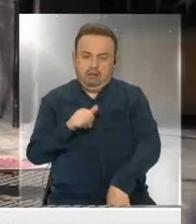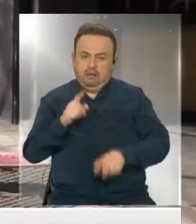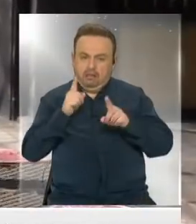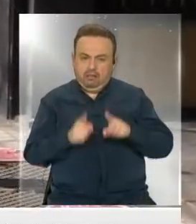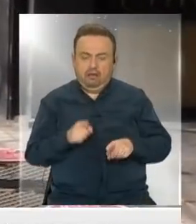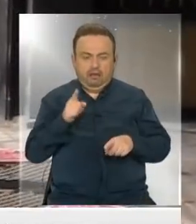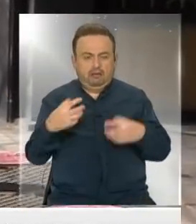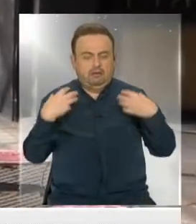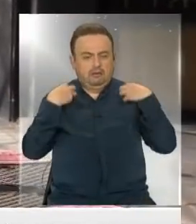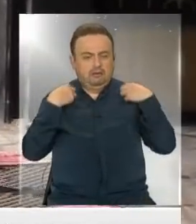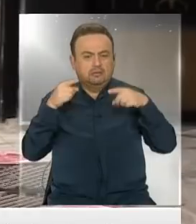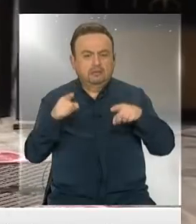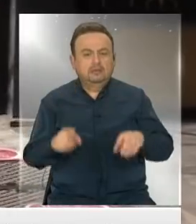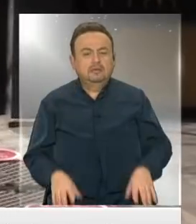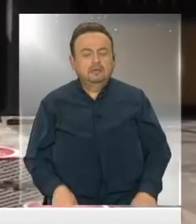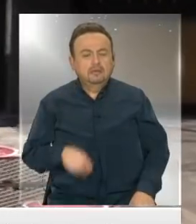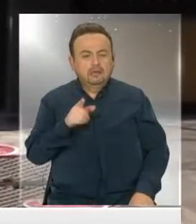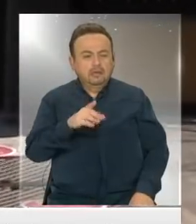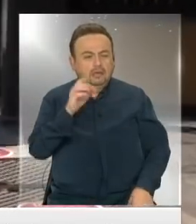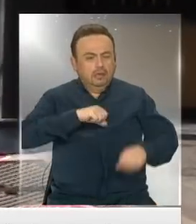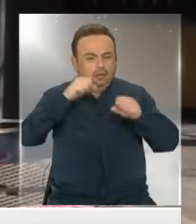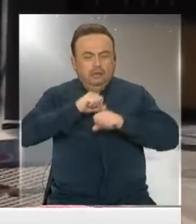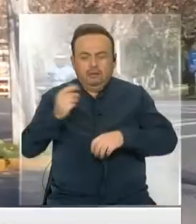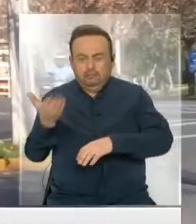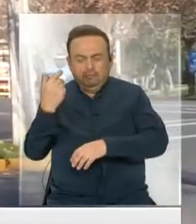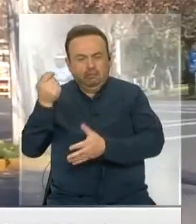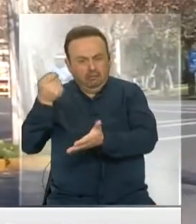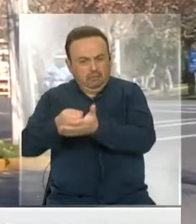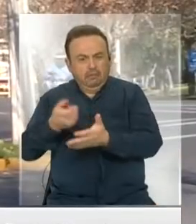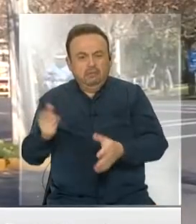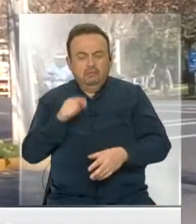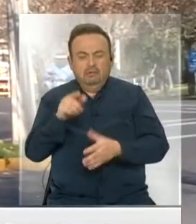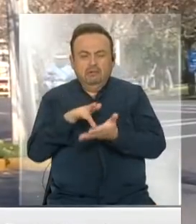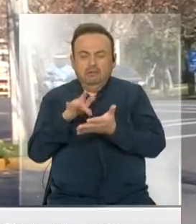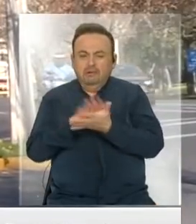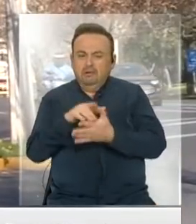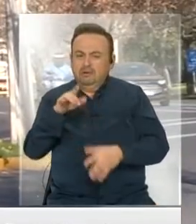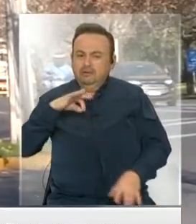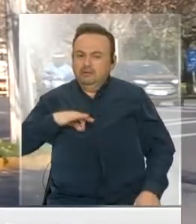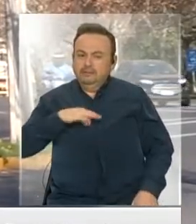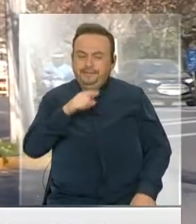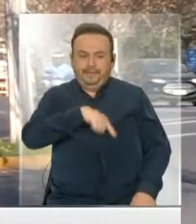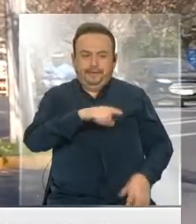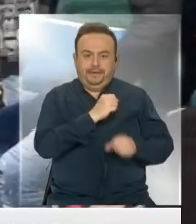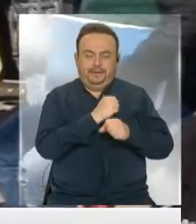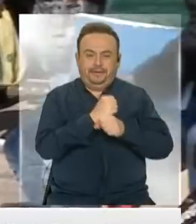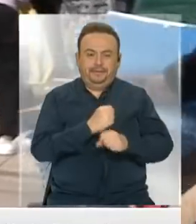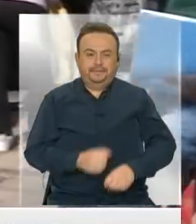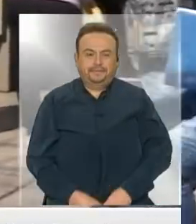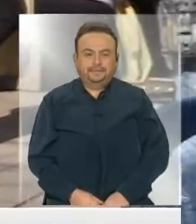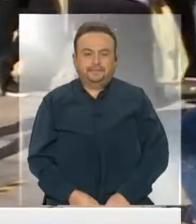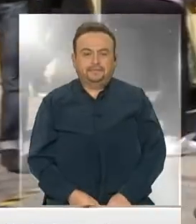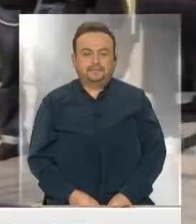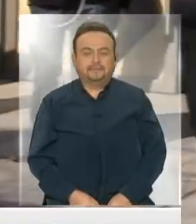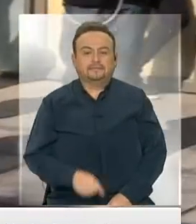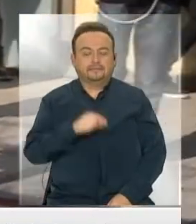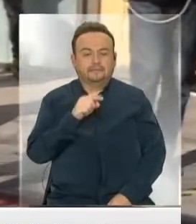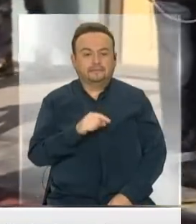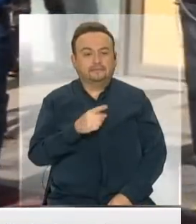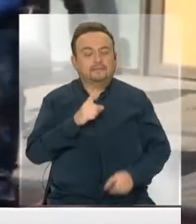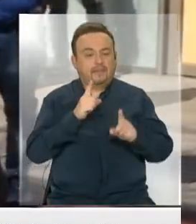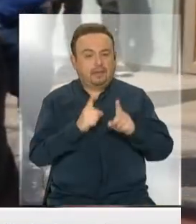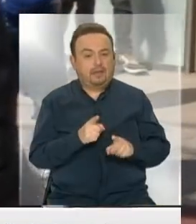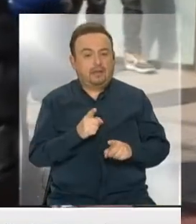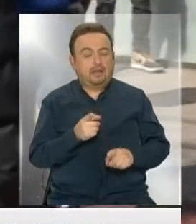fondos de pensiones, perseguir a las empresas para que paguen las deudas previsionales de sus trabajadores. Quienes deben cobrar